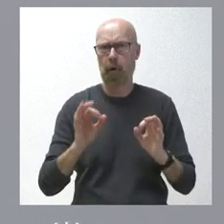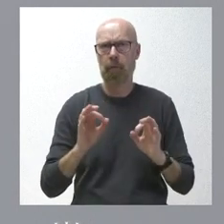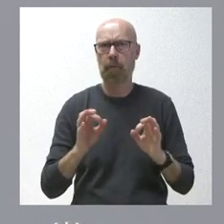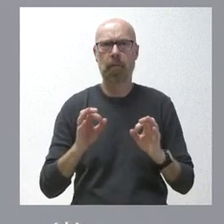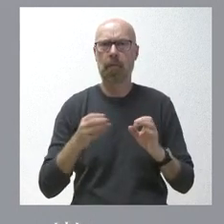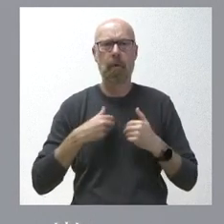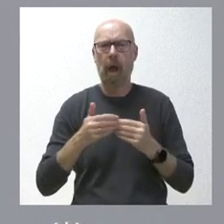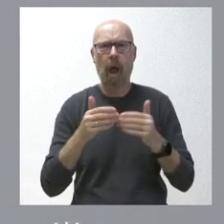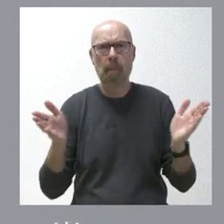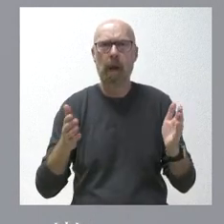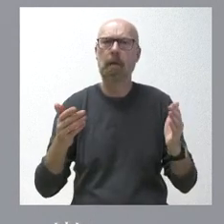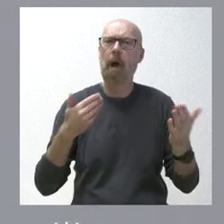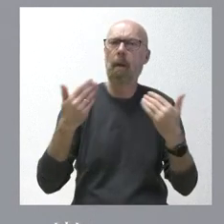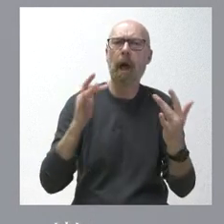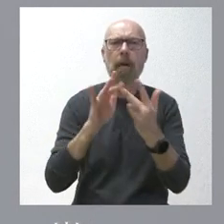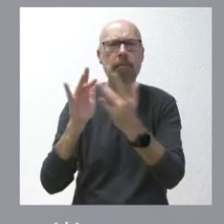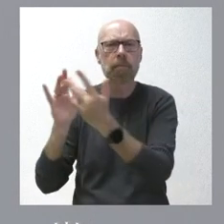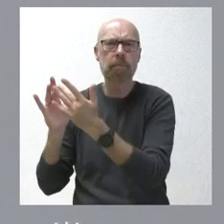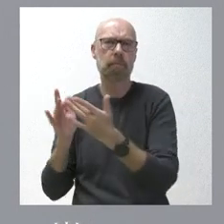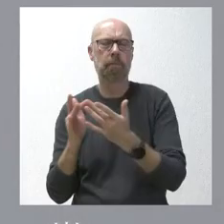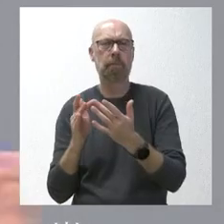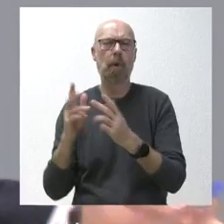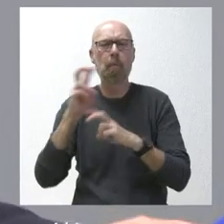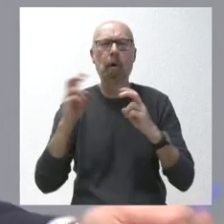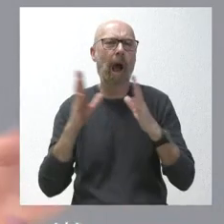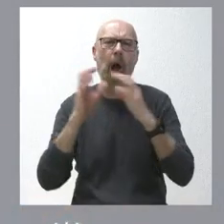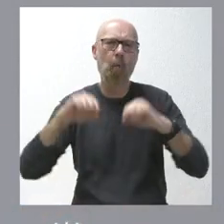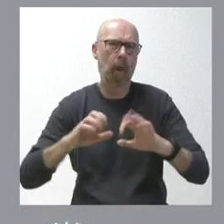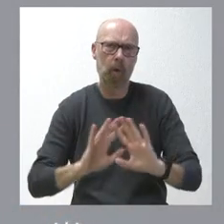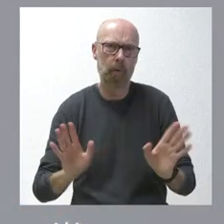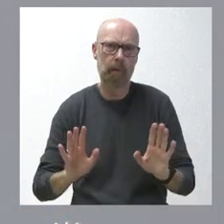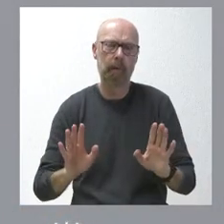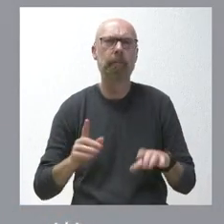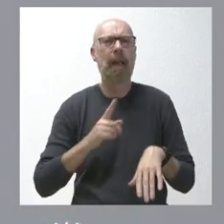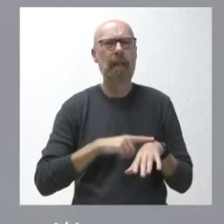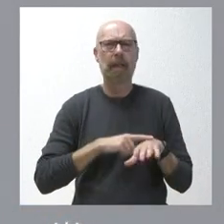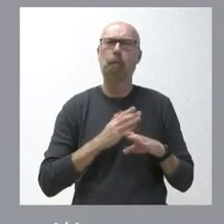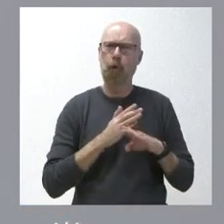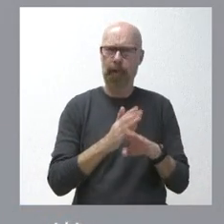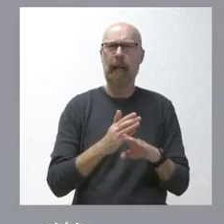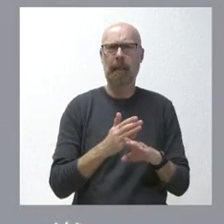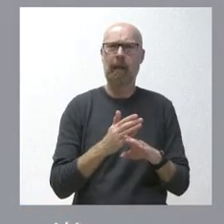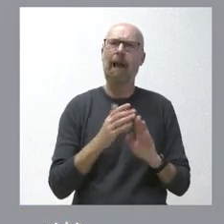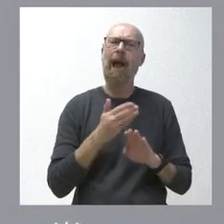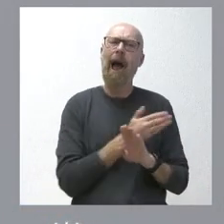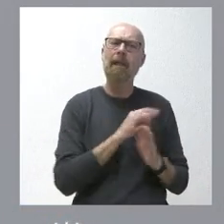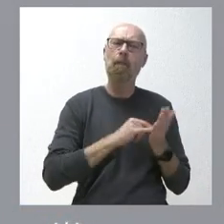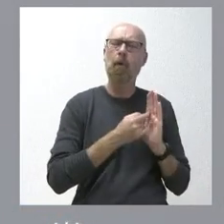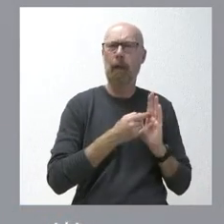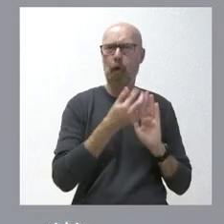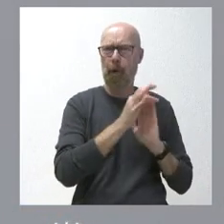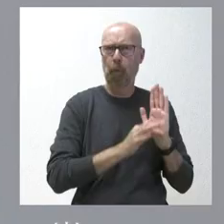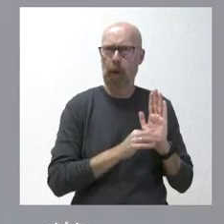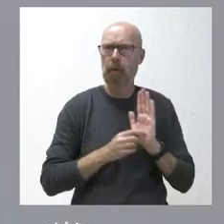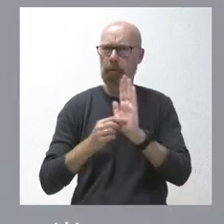tendida, de intentar llegar a acuerdos. Hemos dado el tiempo suficiente para analizar el anteproyecto de presupuestos. Creemos que es un buen documento, un